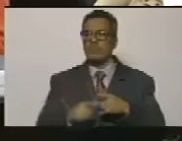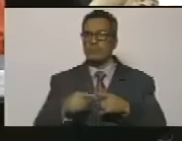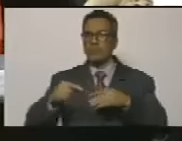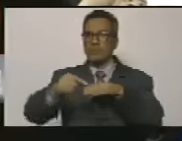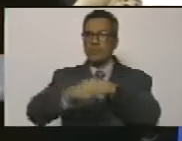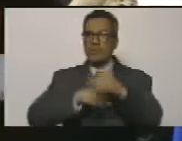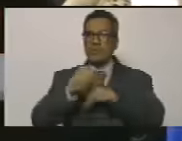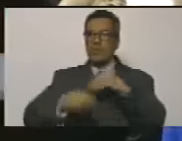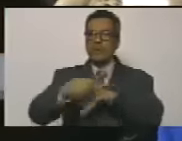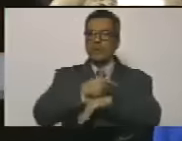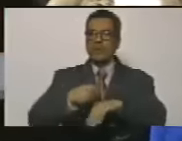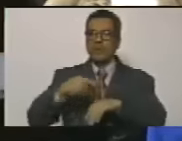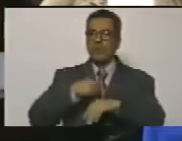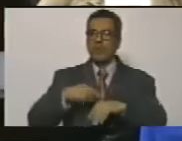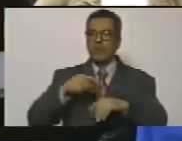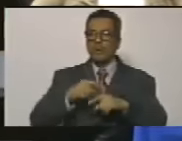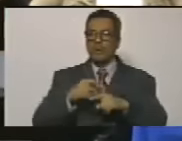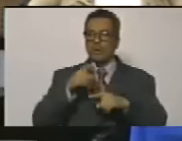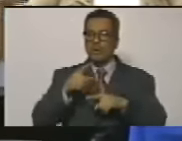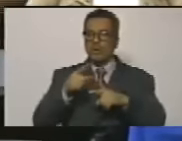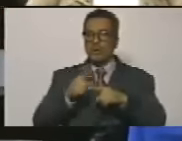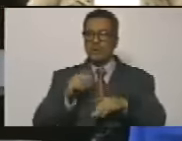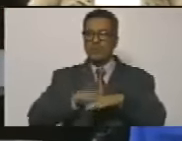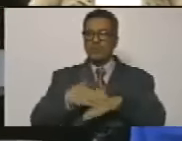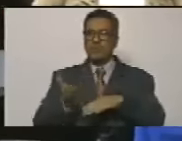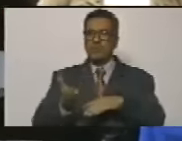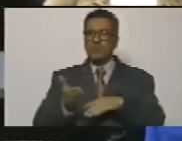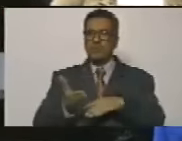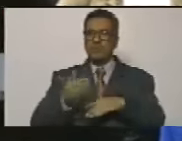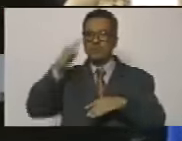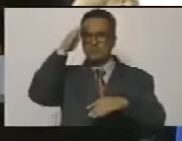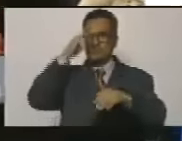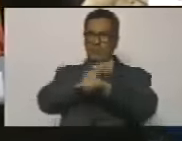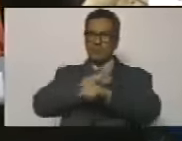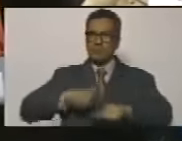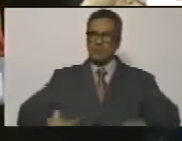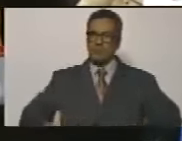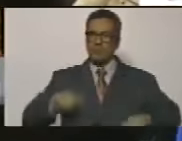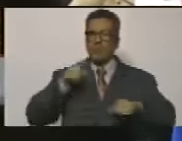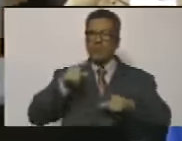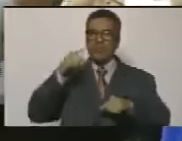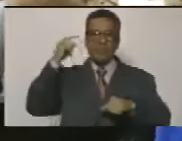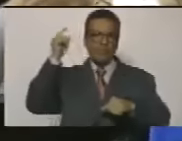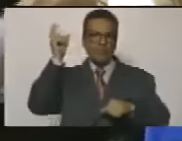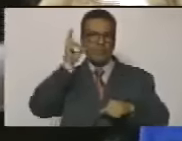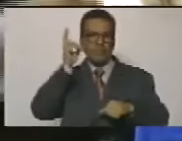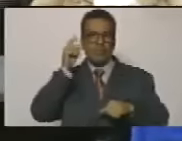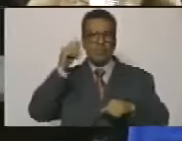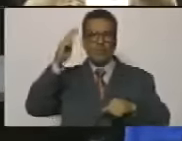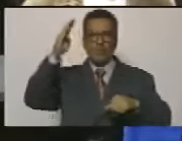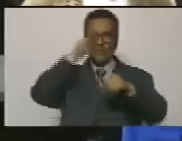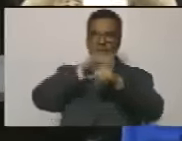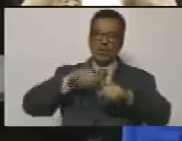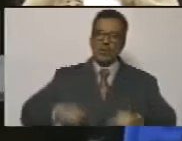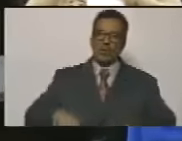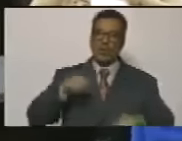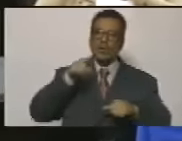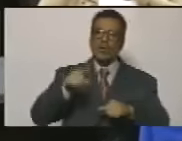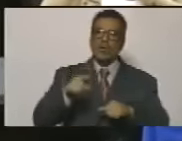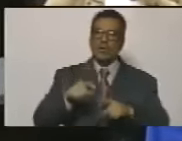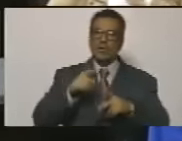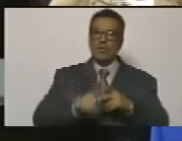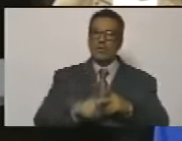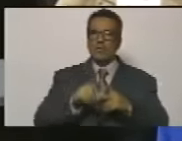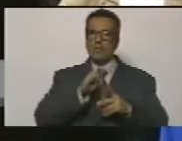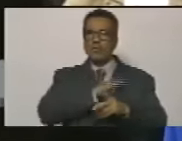gobierno nada más de civil porque los militares oigan bien los militares los militares eran